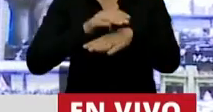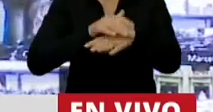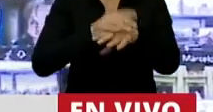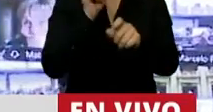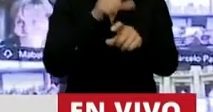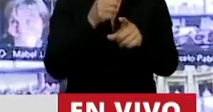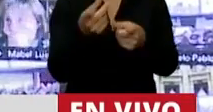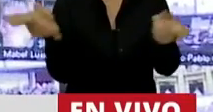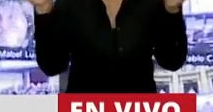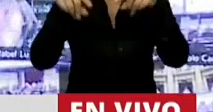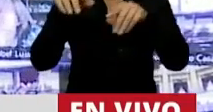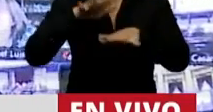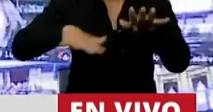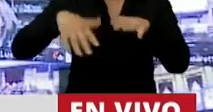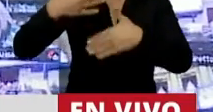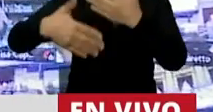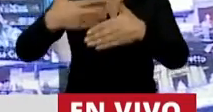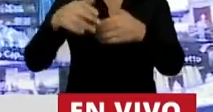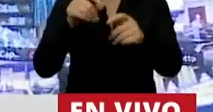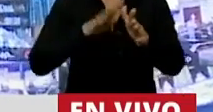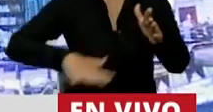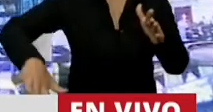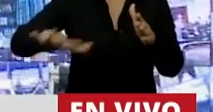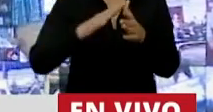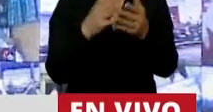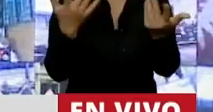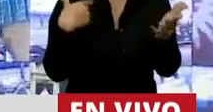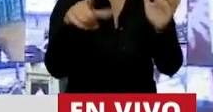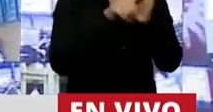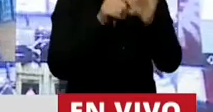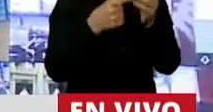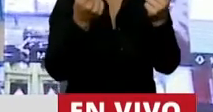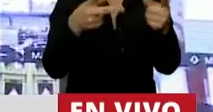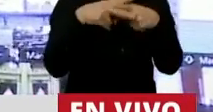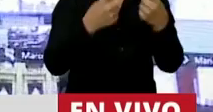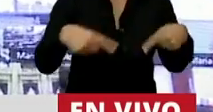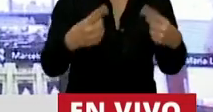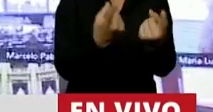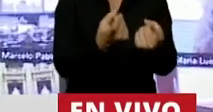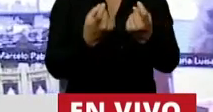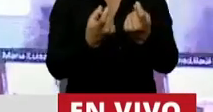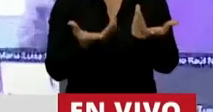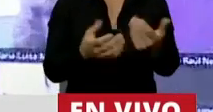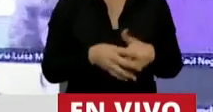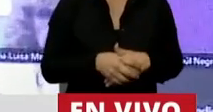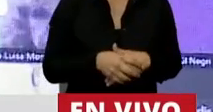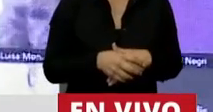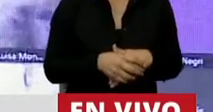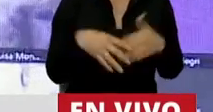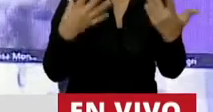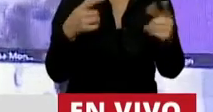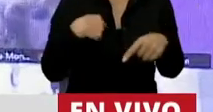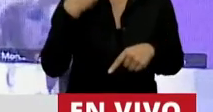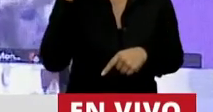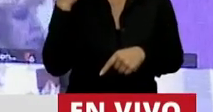restaurar estas zonas. Por todo esto, entiendo que esta ley es una herramienta útil, necesaria, y por